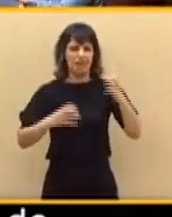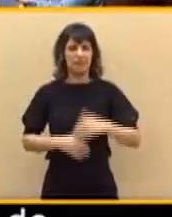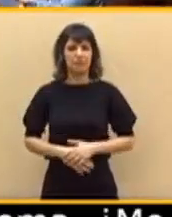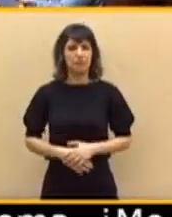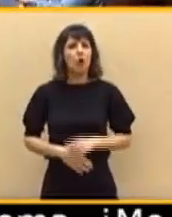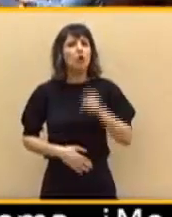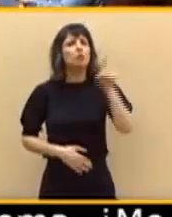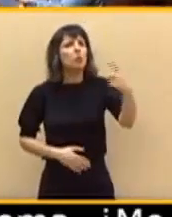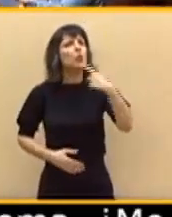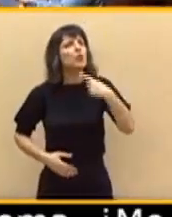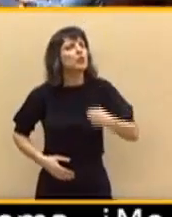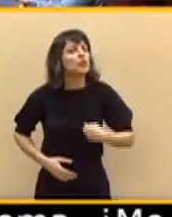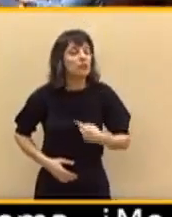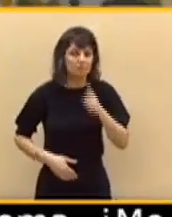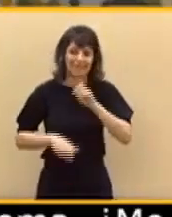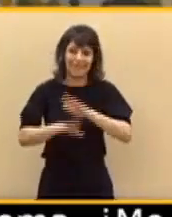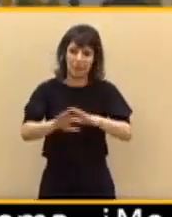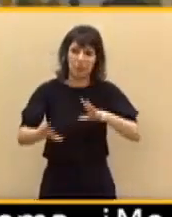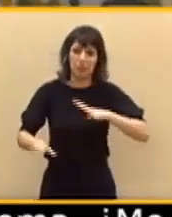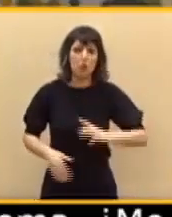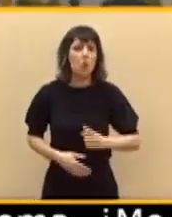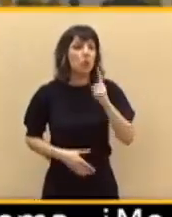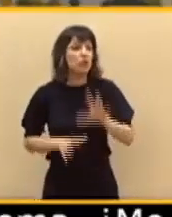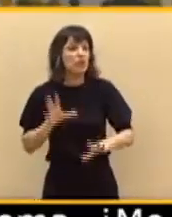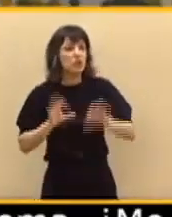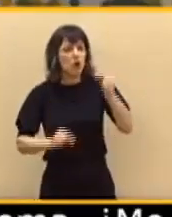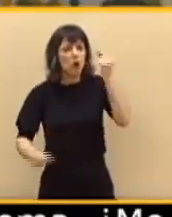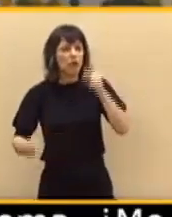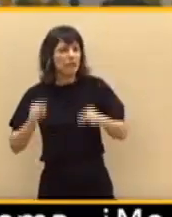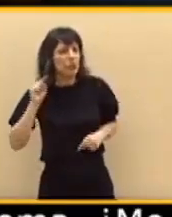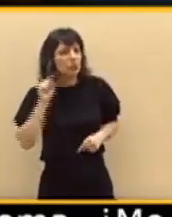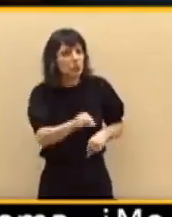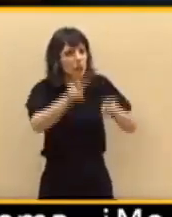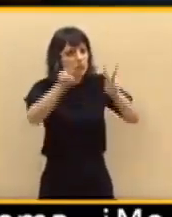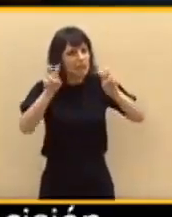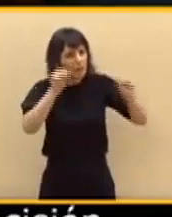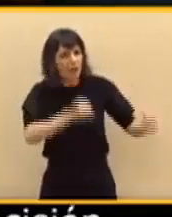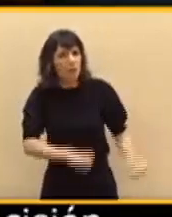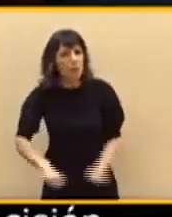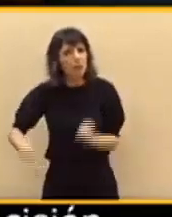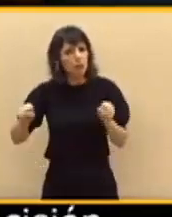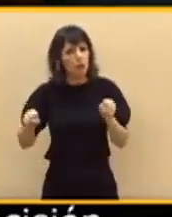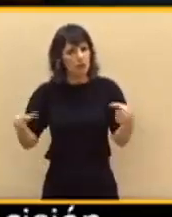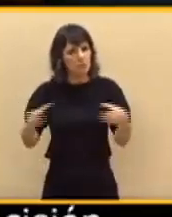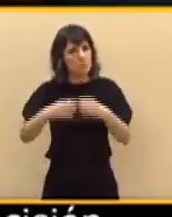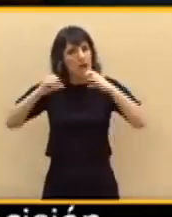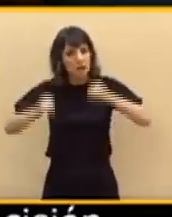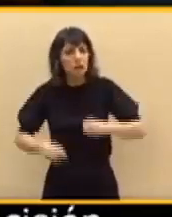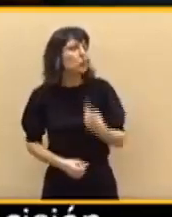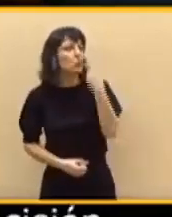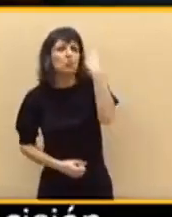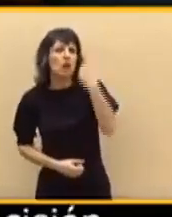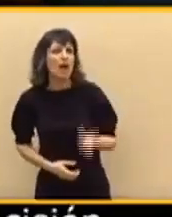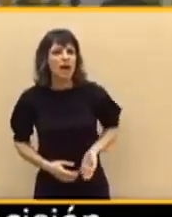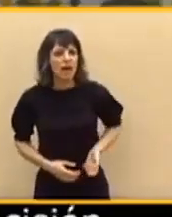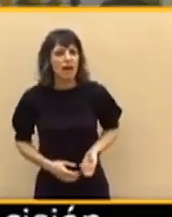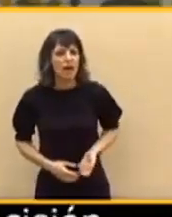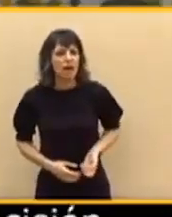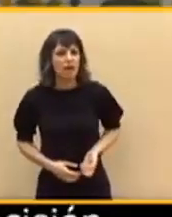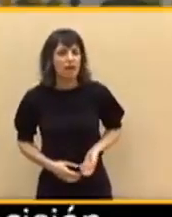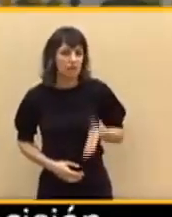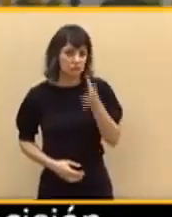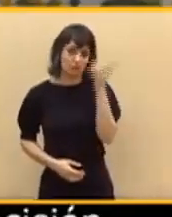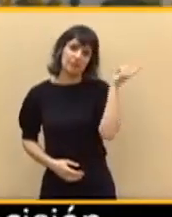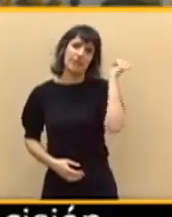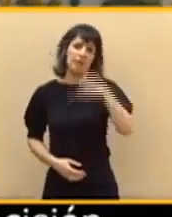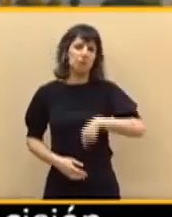concreta que haya tomado en materia de protección a nuestros mayores? Una, porque sabemos que le ha dado tiempo a